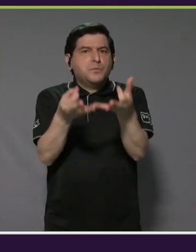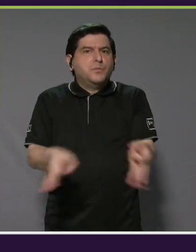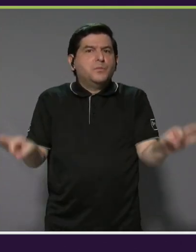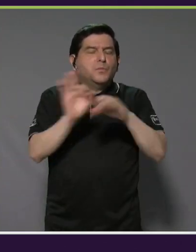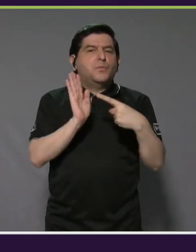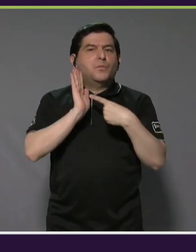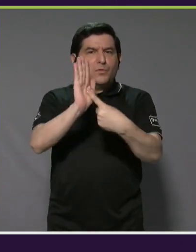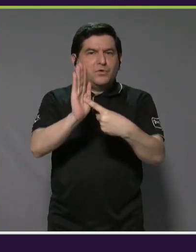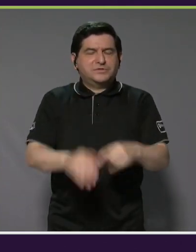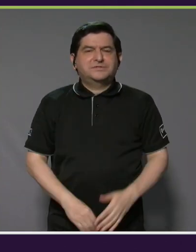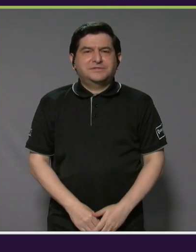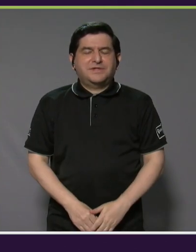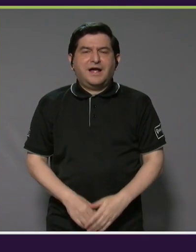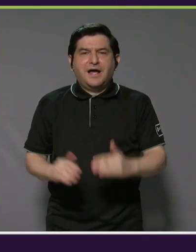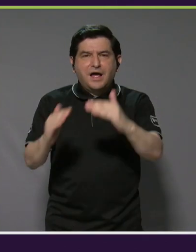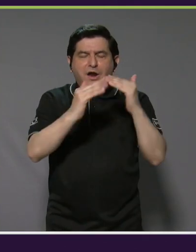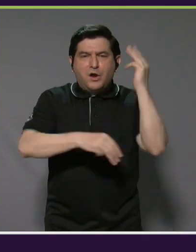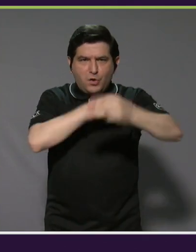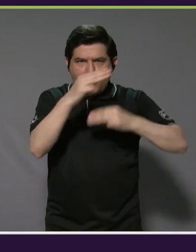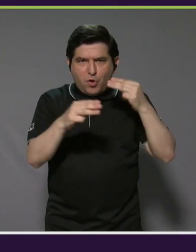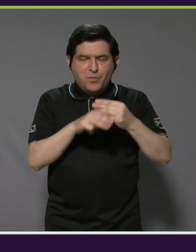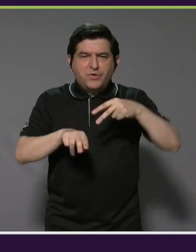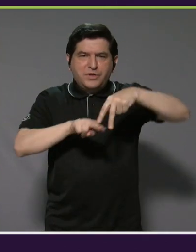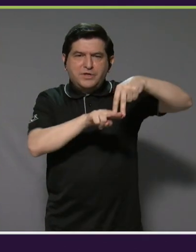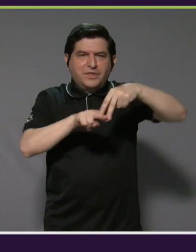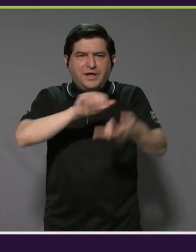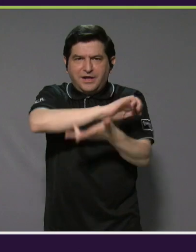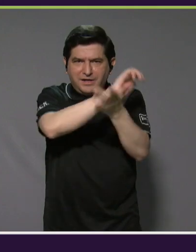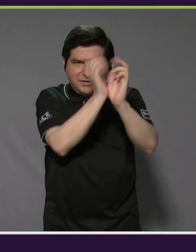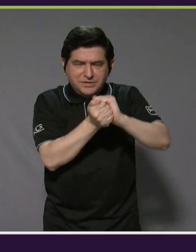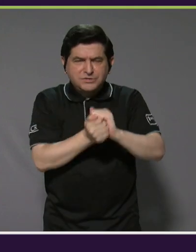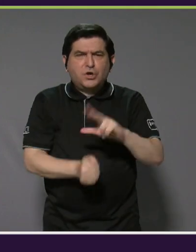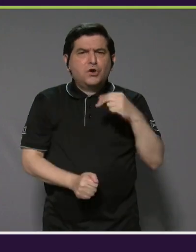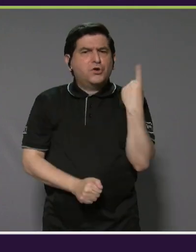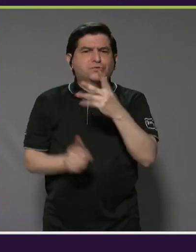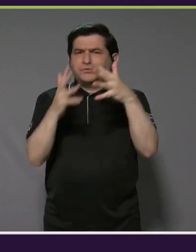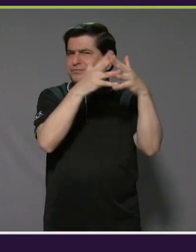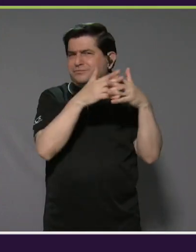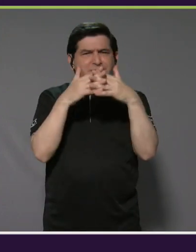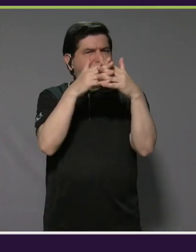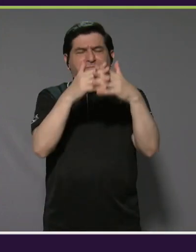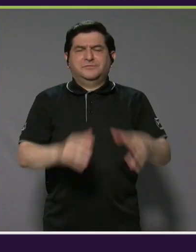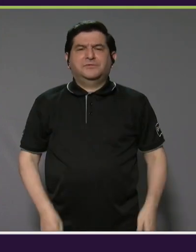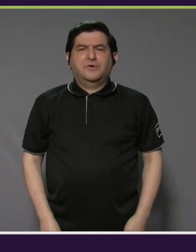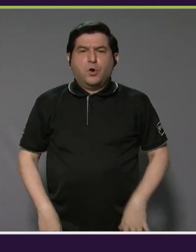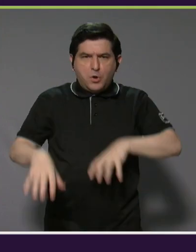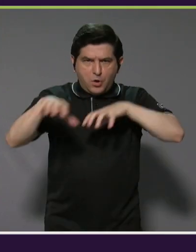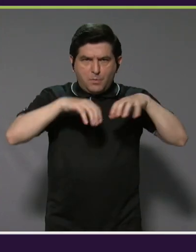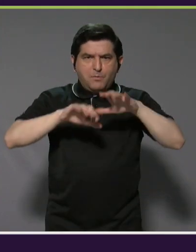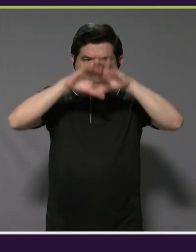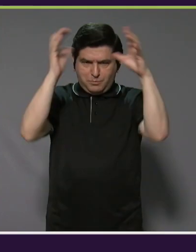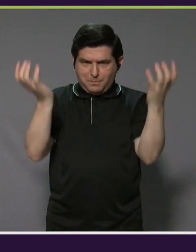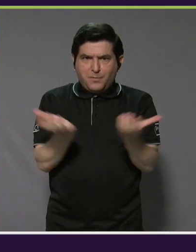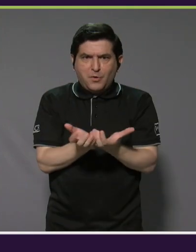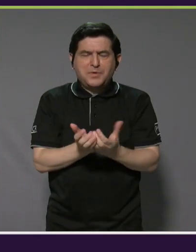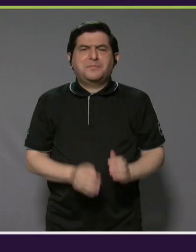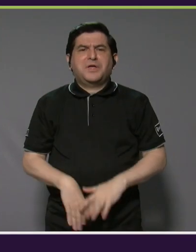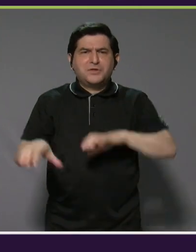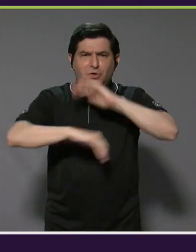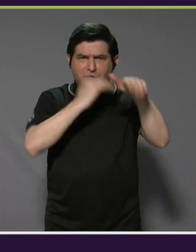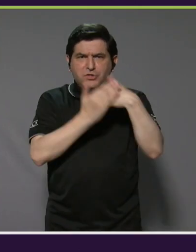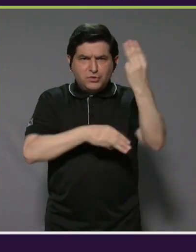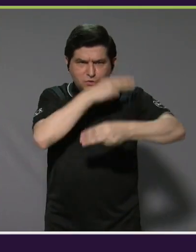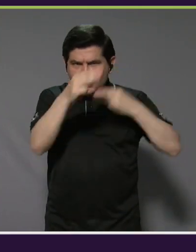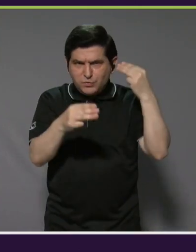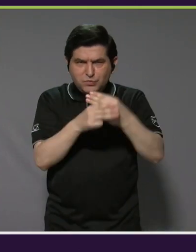mostrar que el escaparate de la comunidad mundial del surf adaptado es más que Norteamérica. Es un movimiento global, hay eventos en todo el